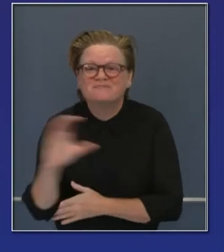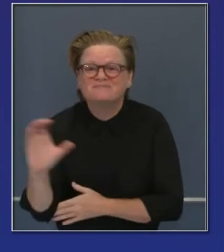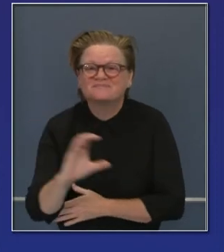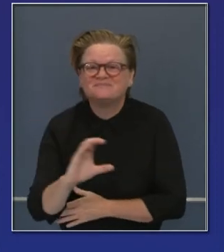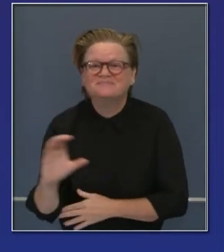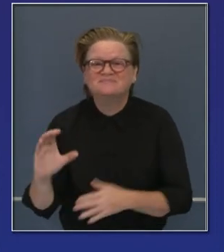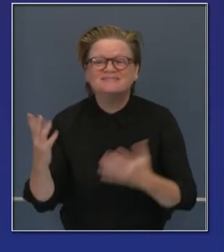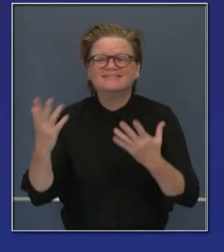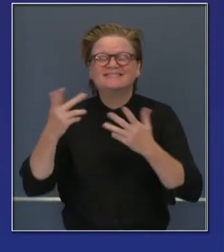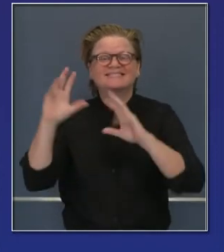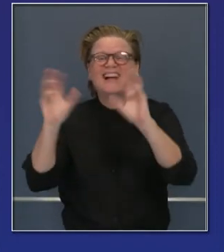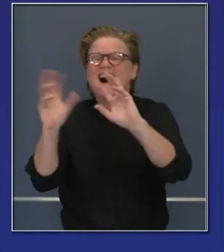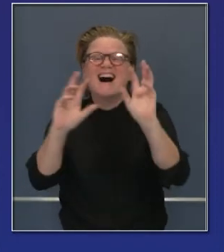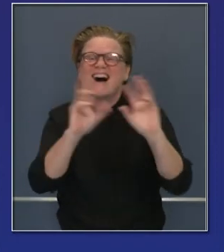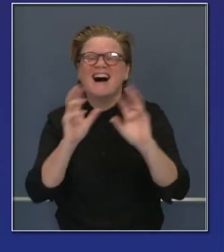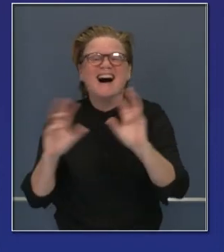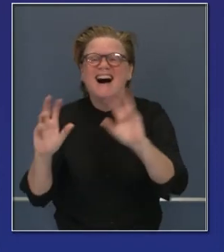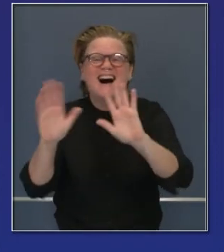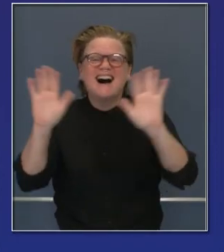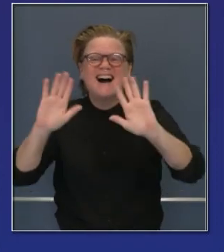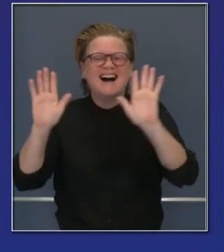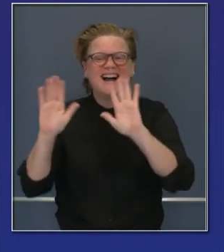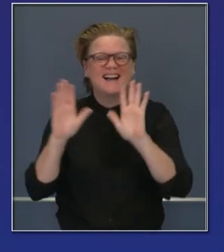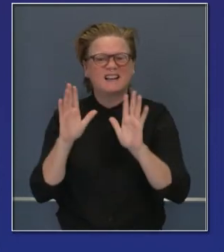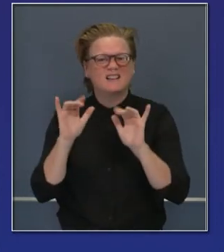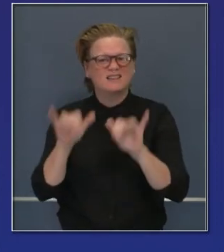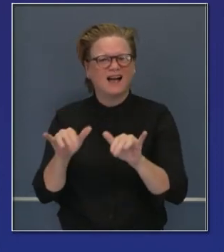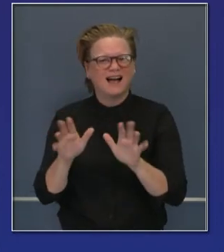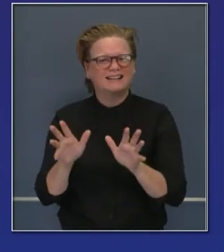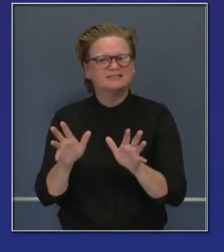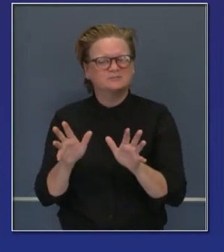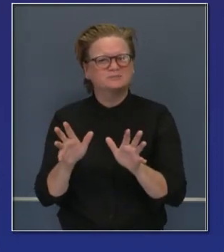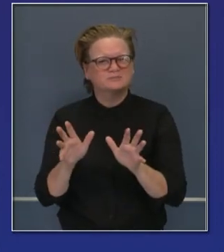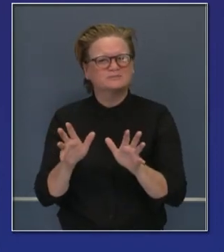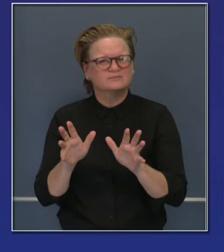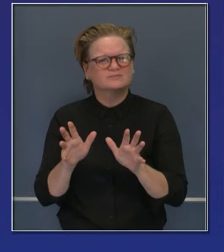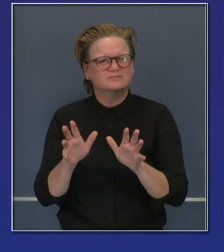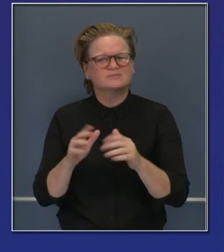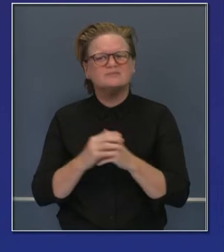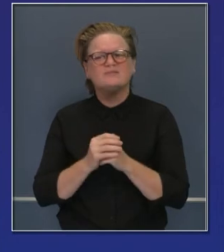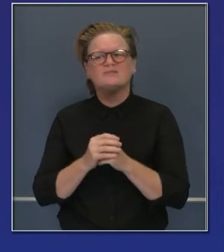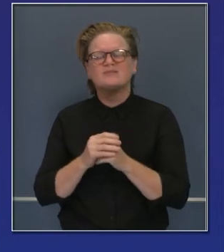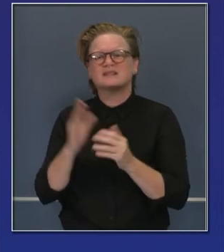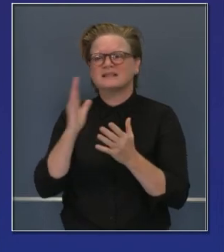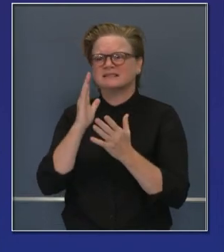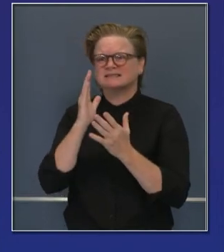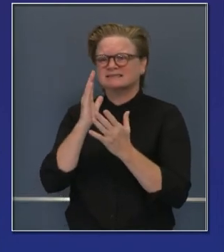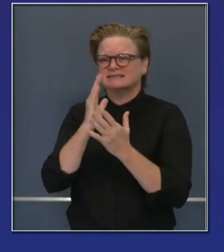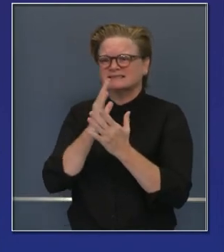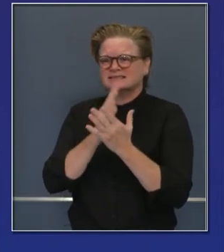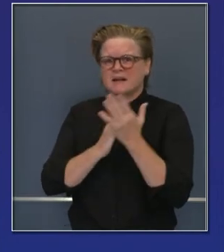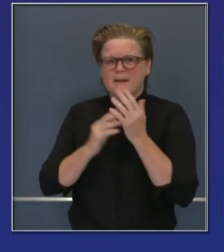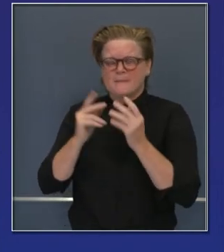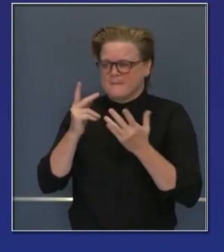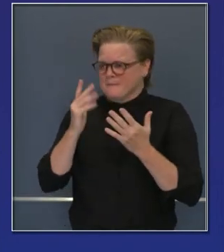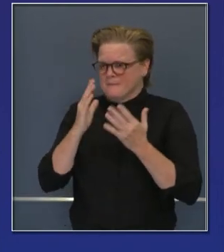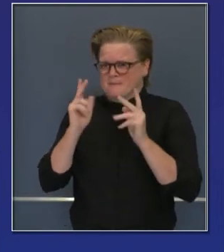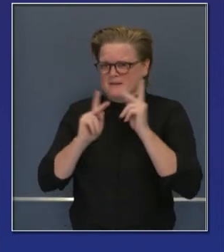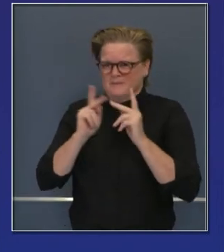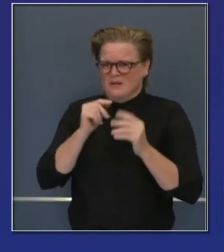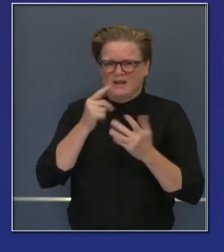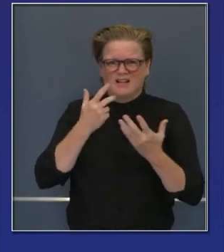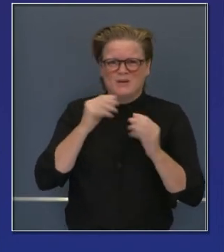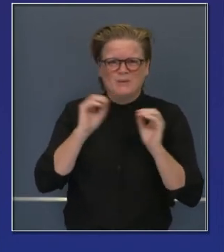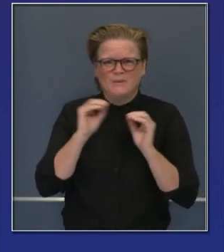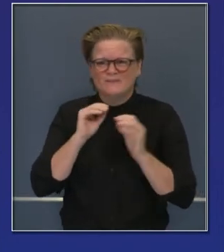hacerlo por Zoom remotamente. Algunas personas no pueden preparar comida si tal vez